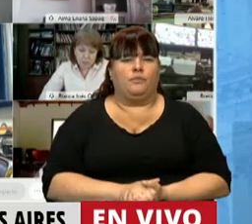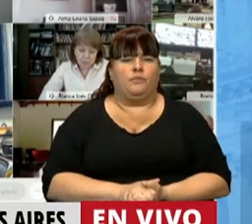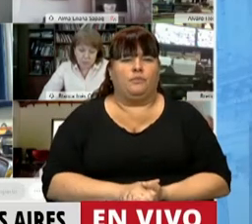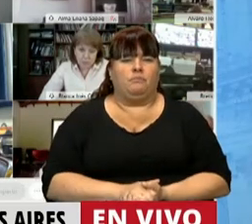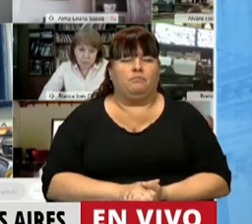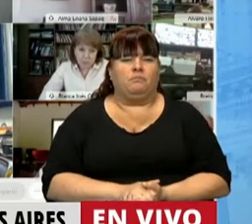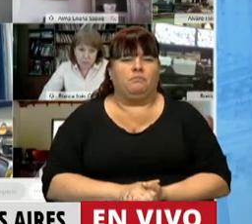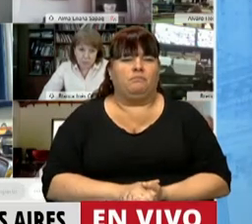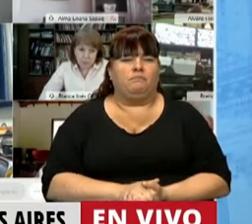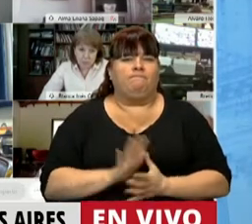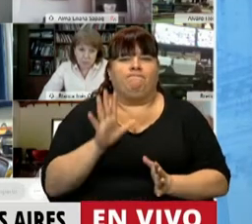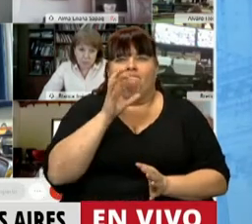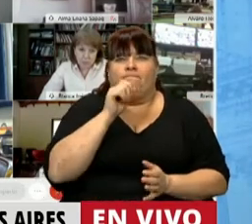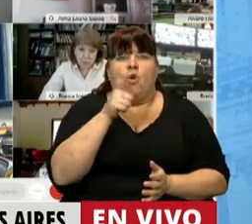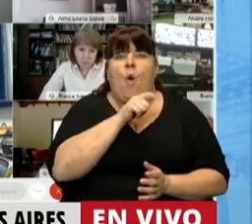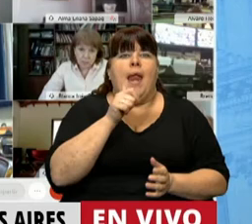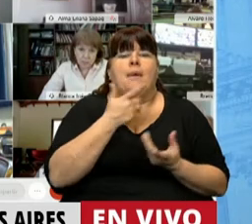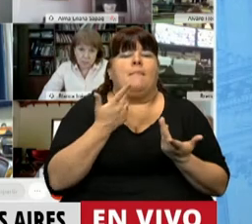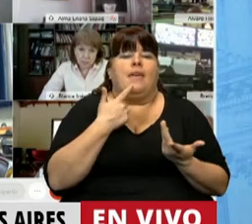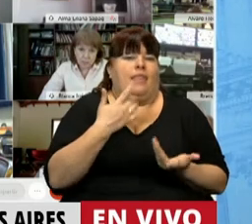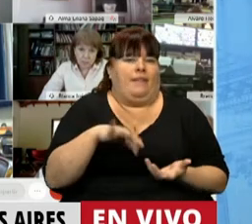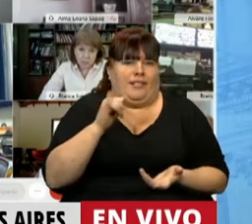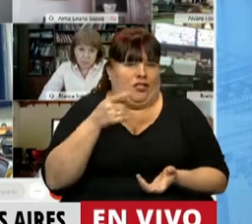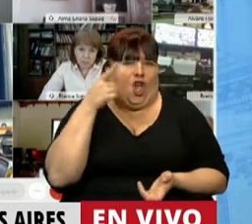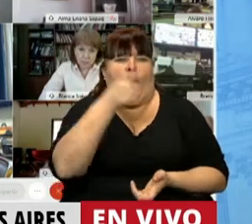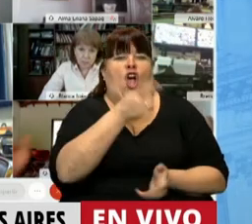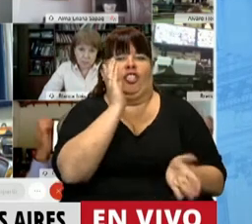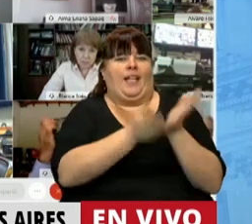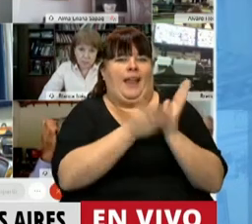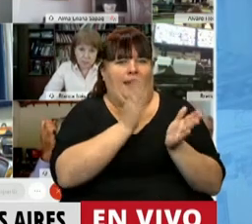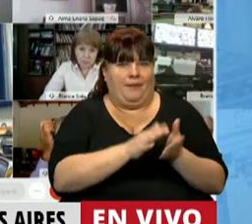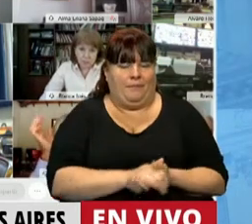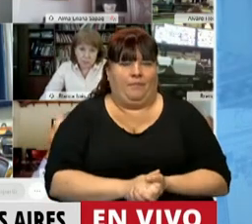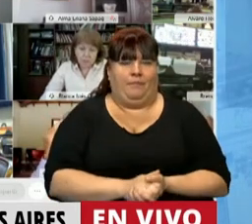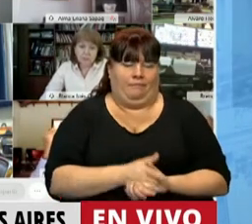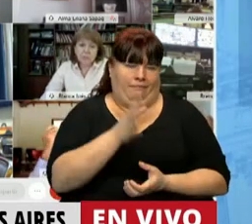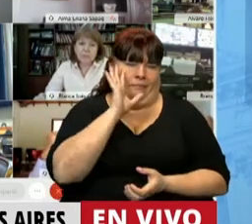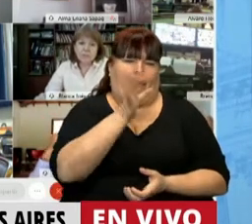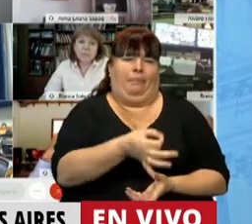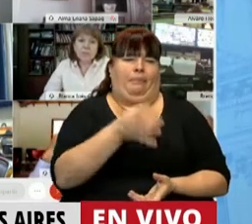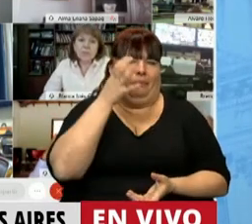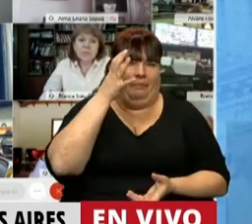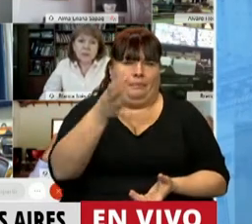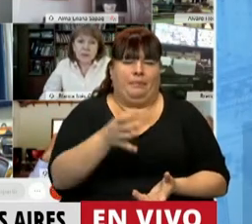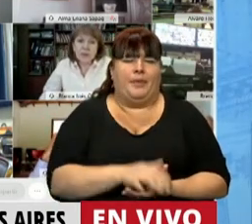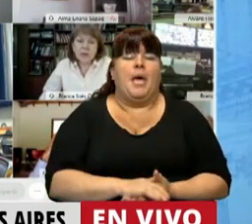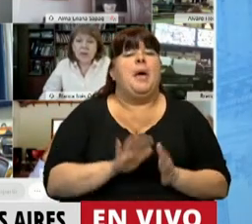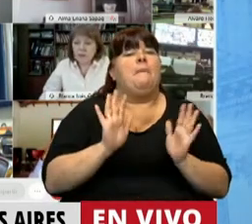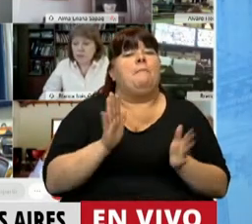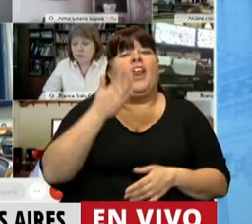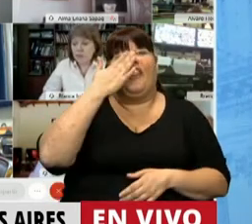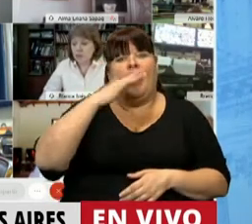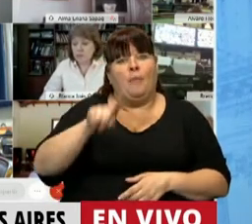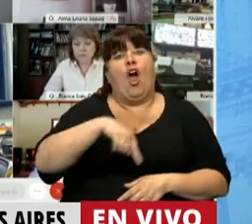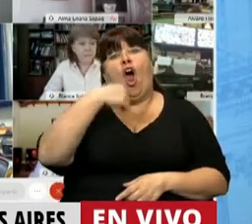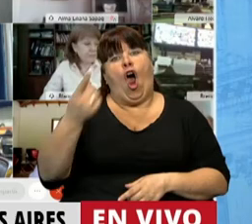no han tenido más remedio que repudiar la represión tan evidente, pero luego